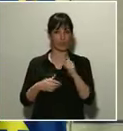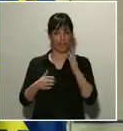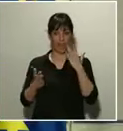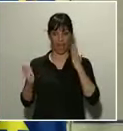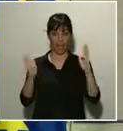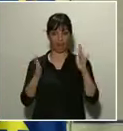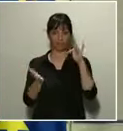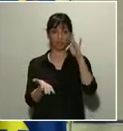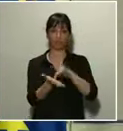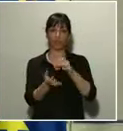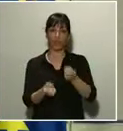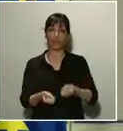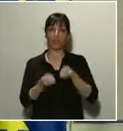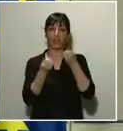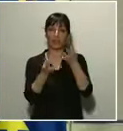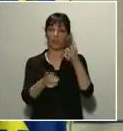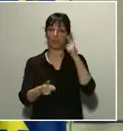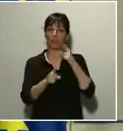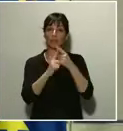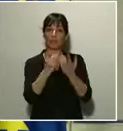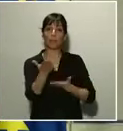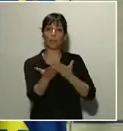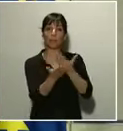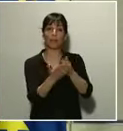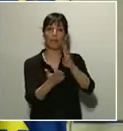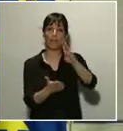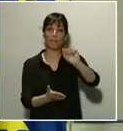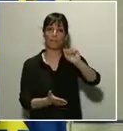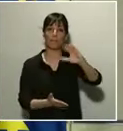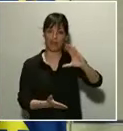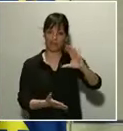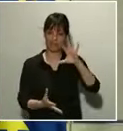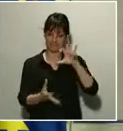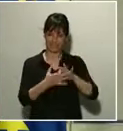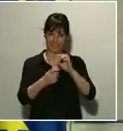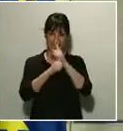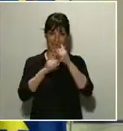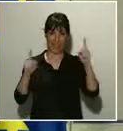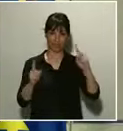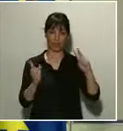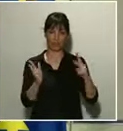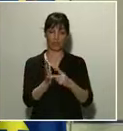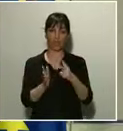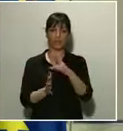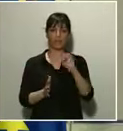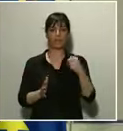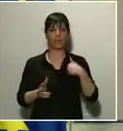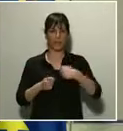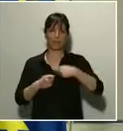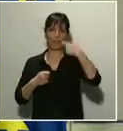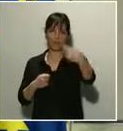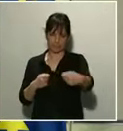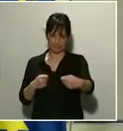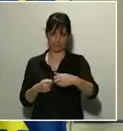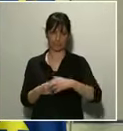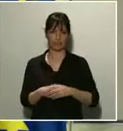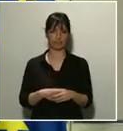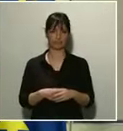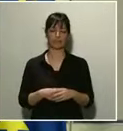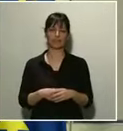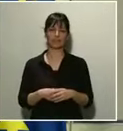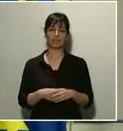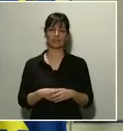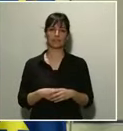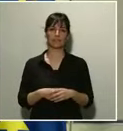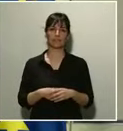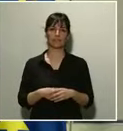para su actitud de la PAC correspondiente a este año 2020, la puedan extender. Inicialmente, lo hemos hecho hasta el 15